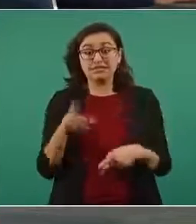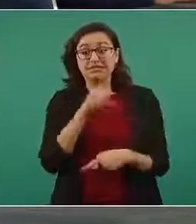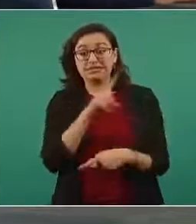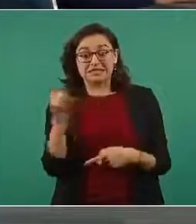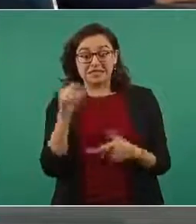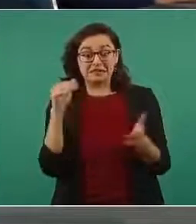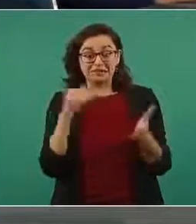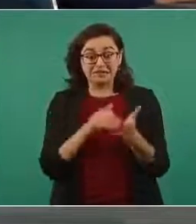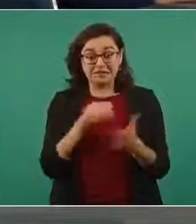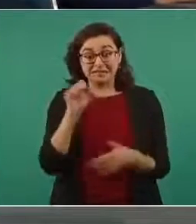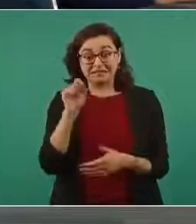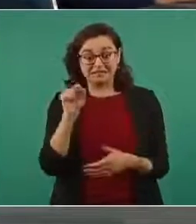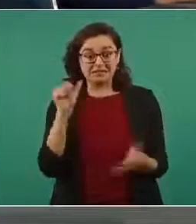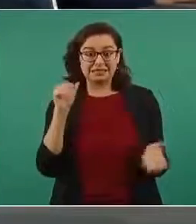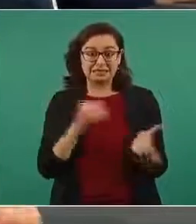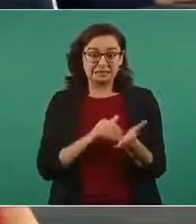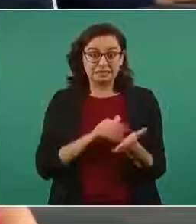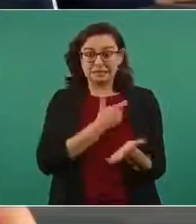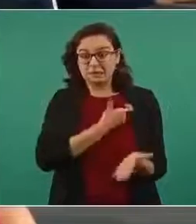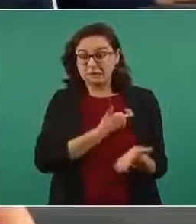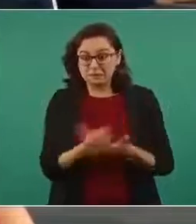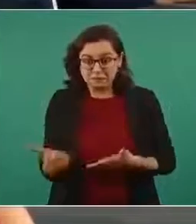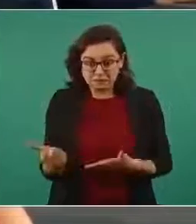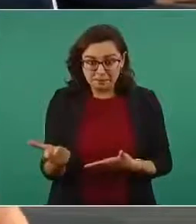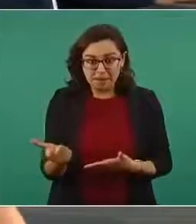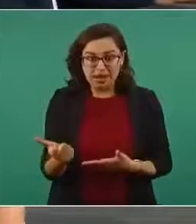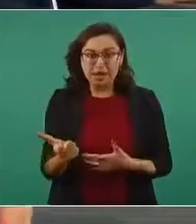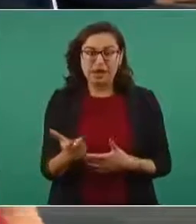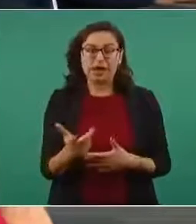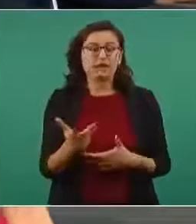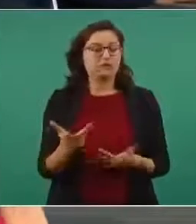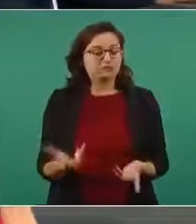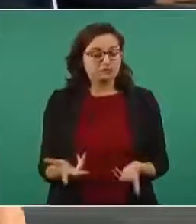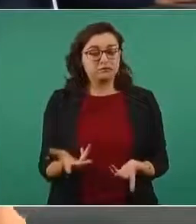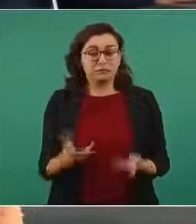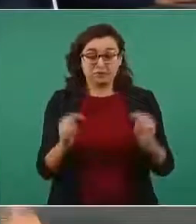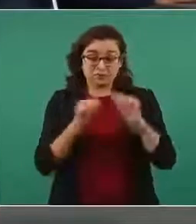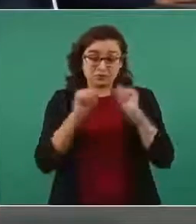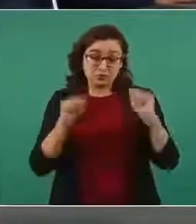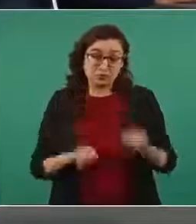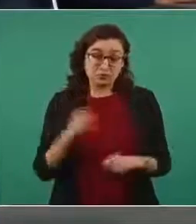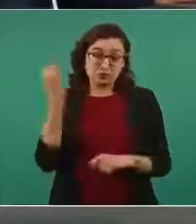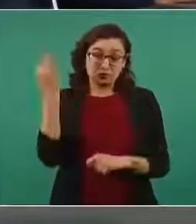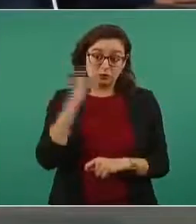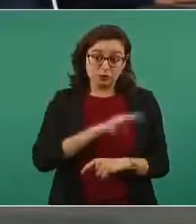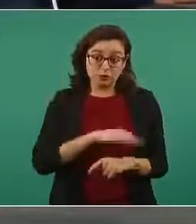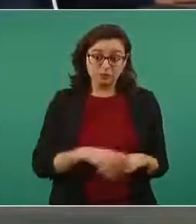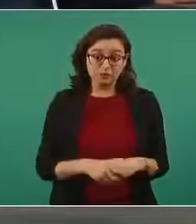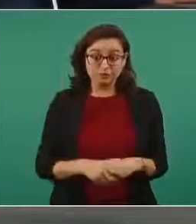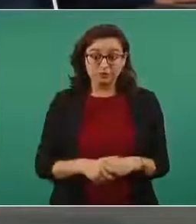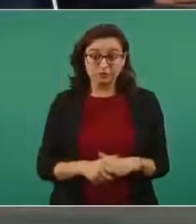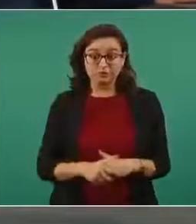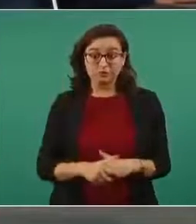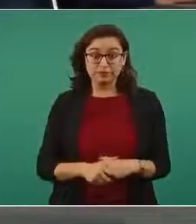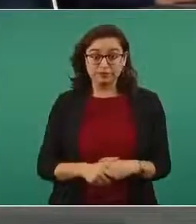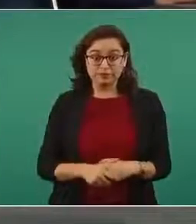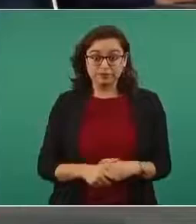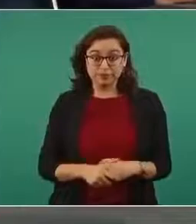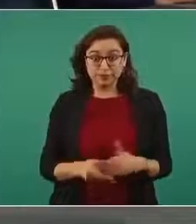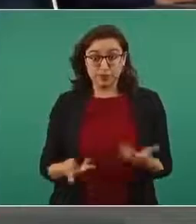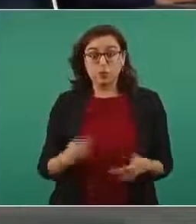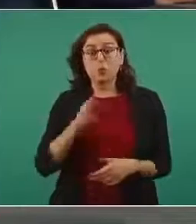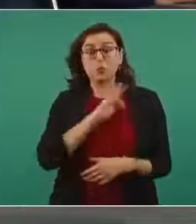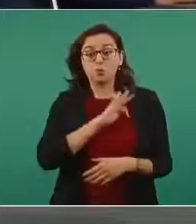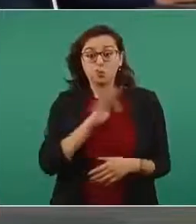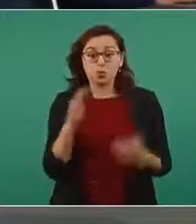100 mil 60 mil pesos hay otros que les cobraron por estos títulos falsos entonces si usted